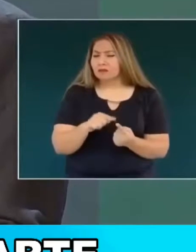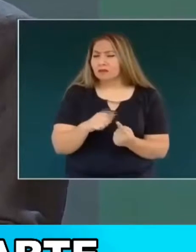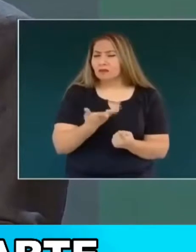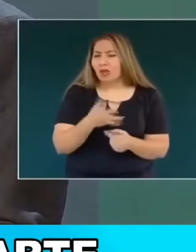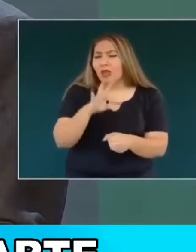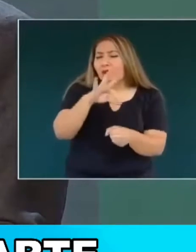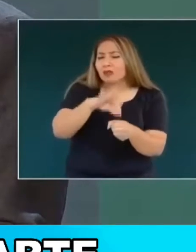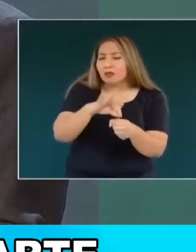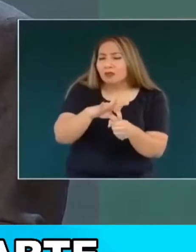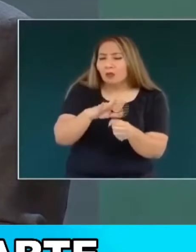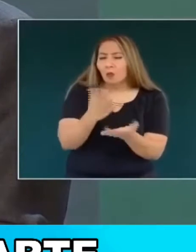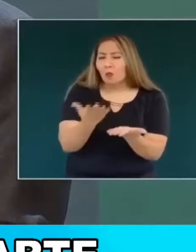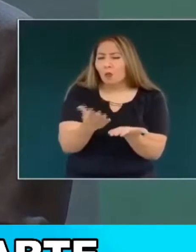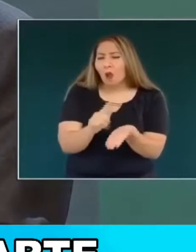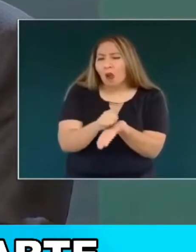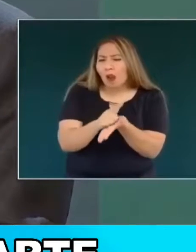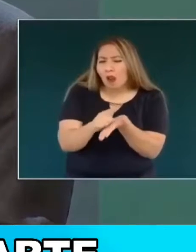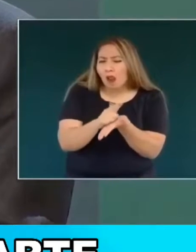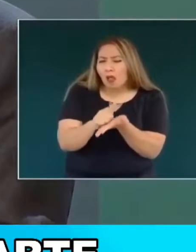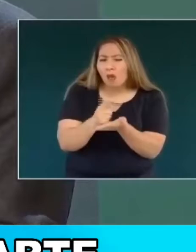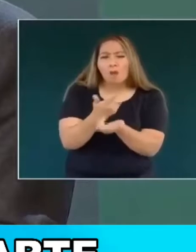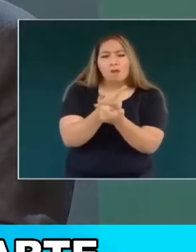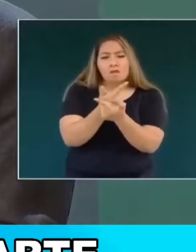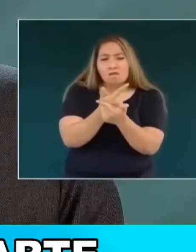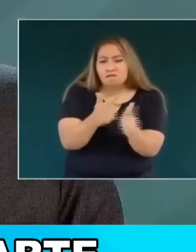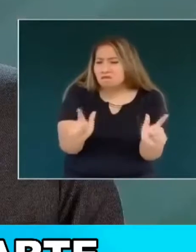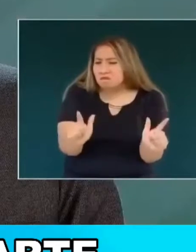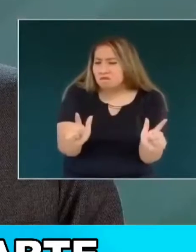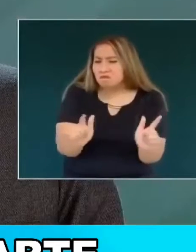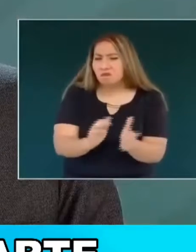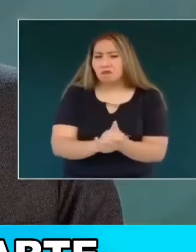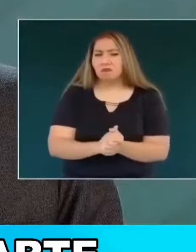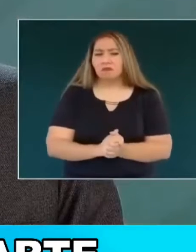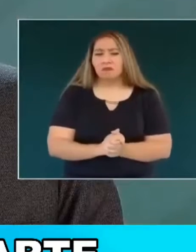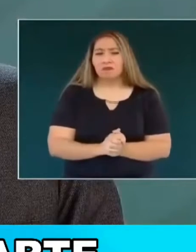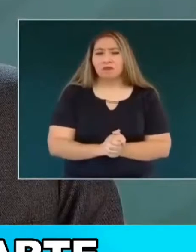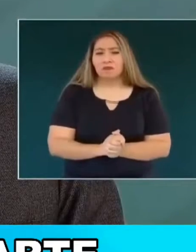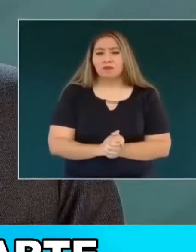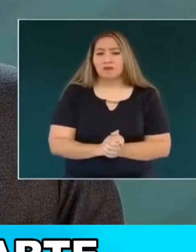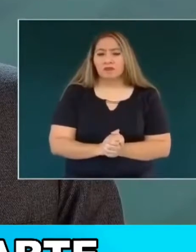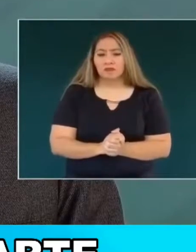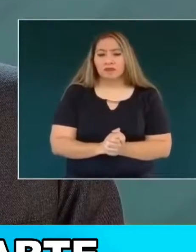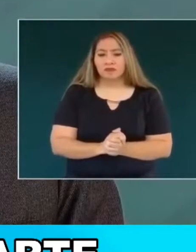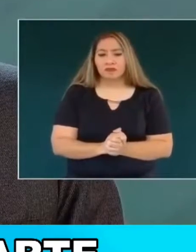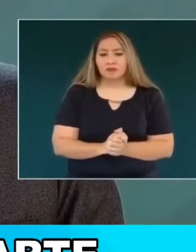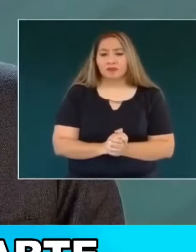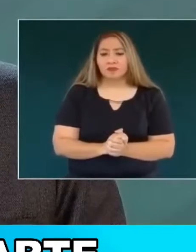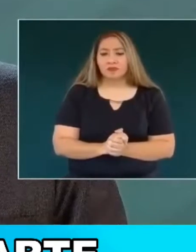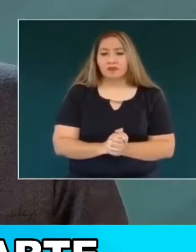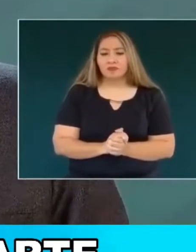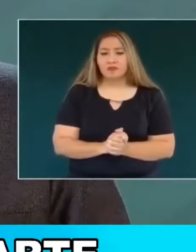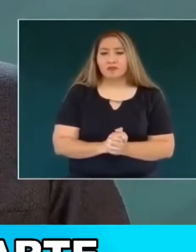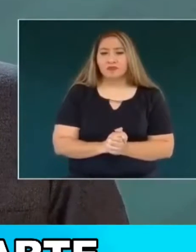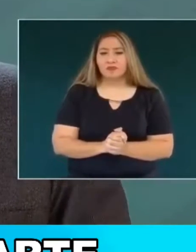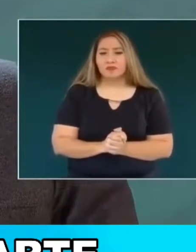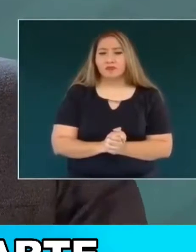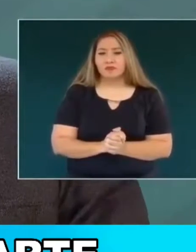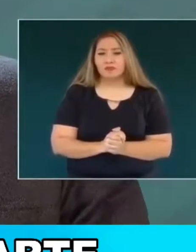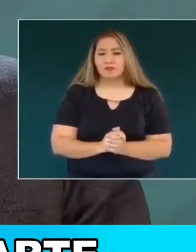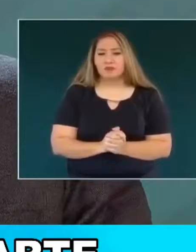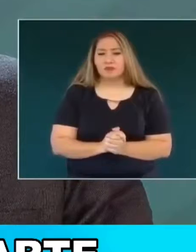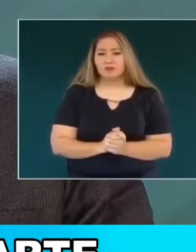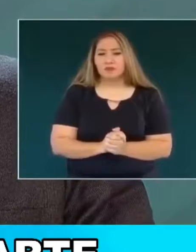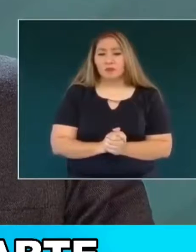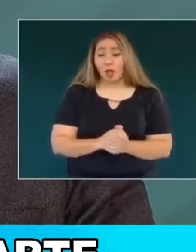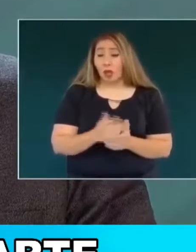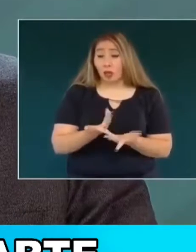sí, en el caso de la OEA, es parte de la efervescencia, hombre. Eso que estamos viviendo, porque al final de cuentas, pues esto pasa después de que pasan